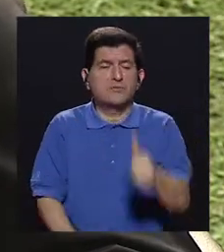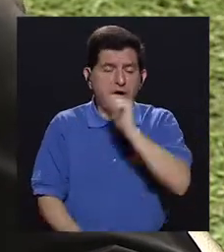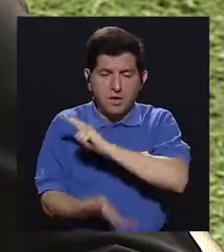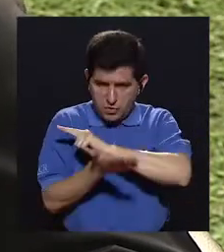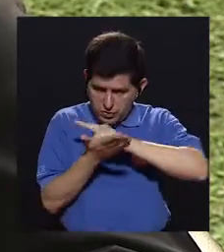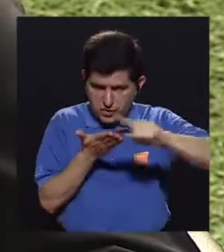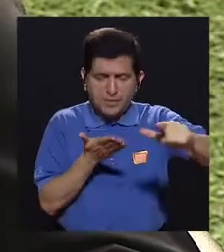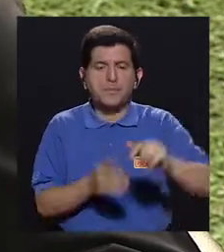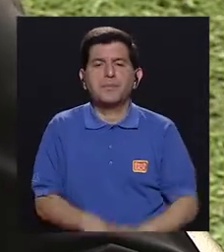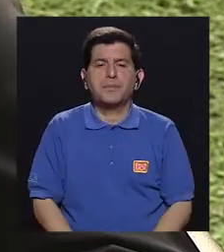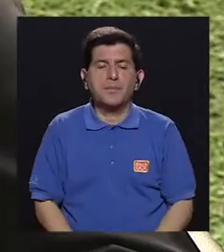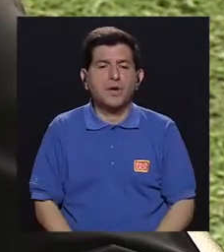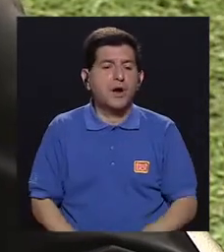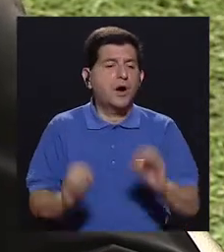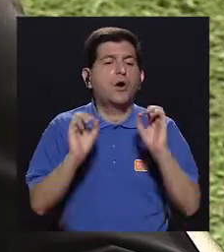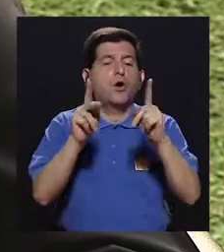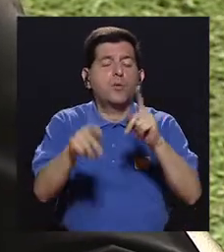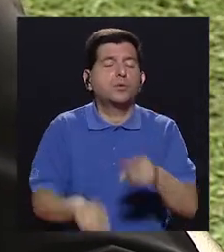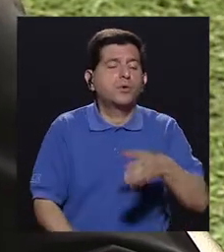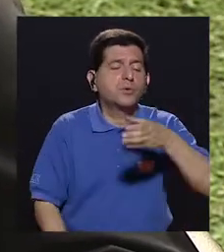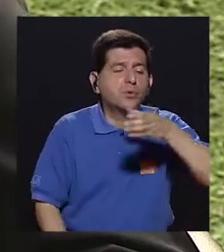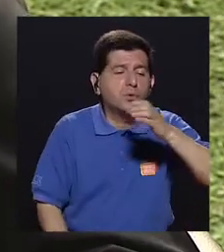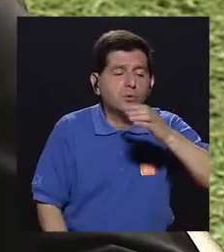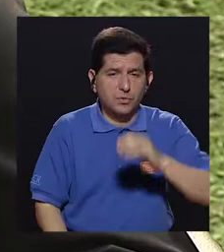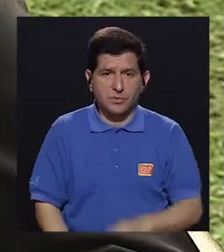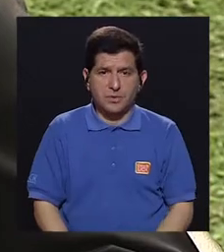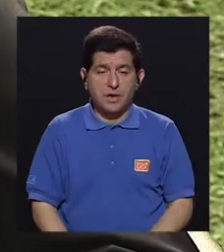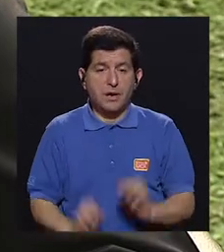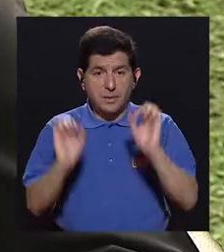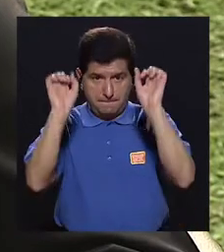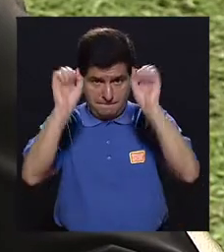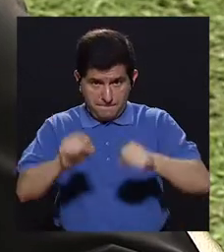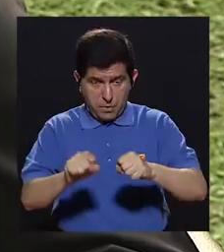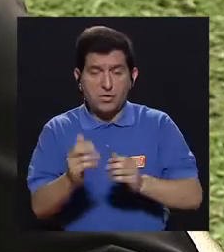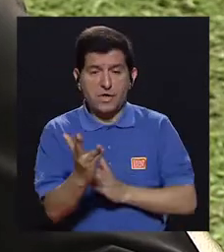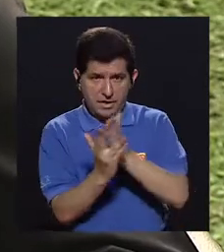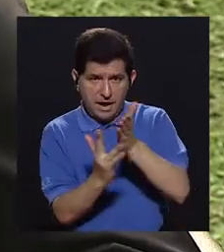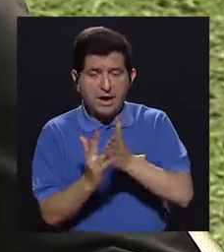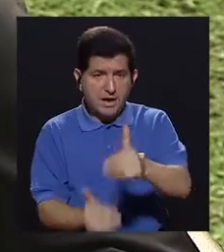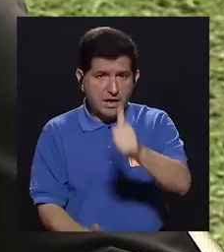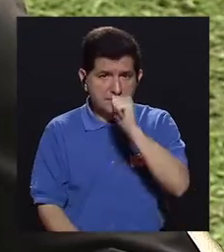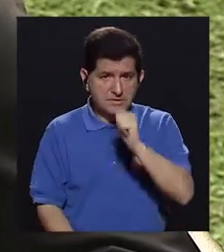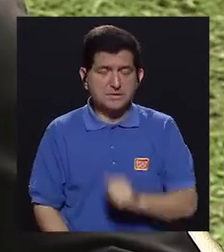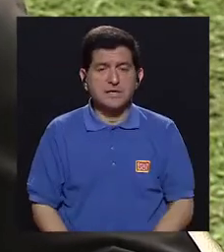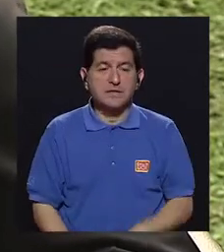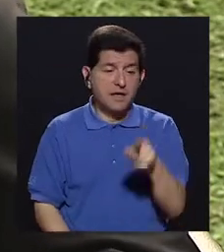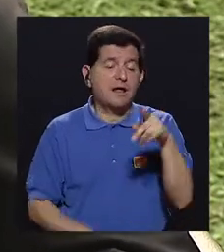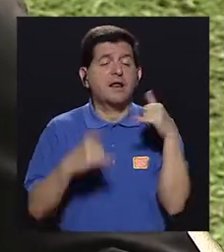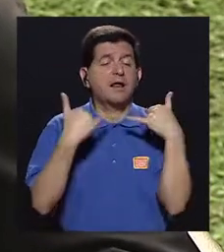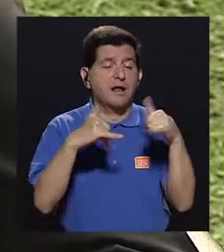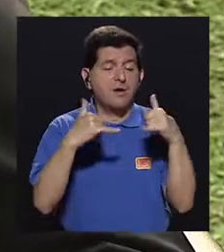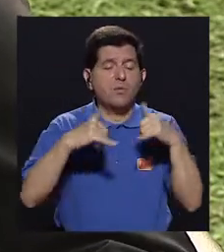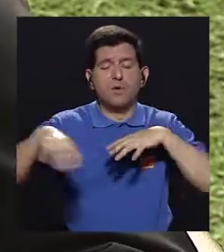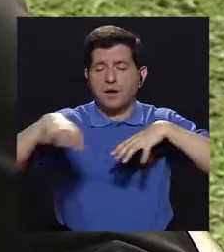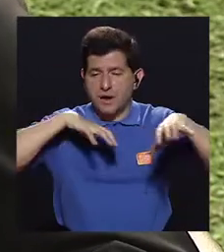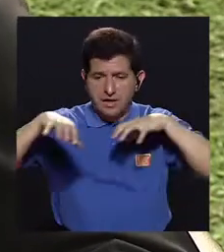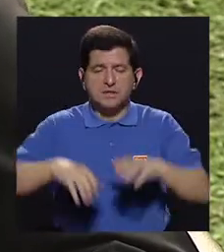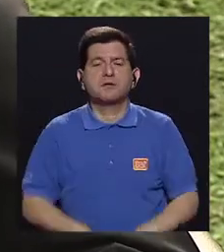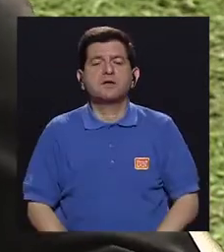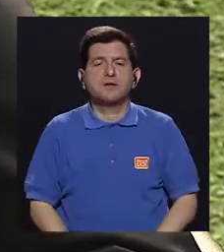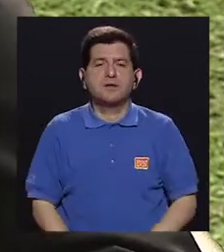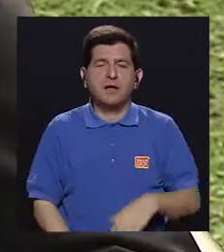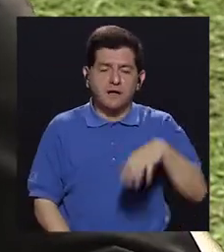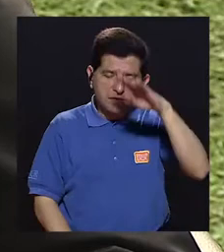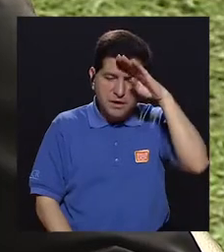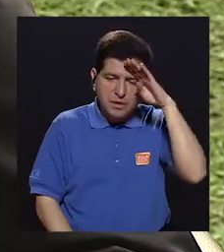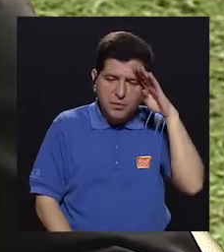potable, ¿verdad? Y bebederos para que ese niño tenga a disposición agua durante el día porque además juegan y se mueven y hace calor. Entonces